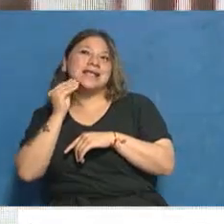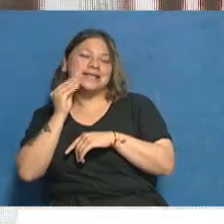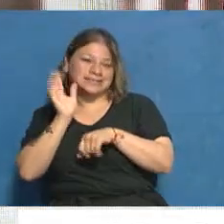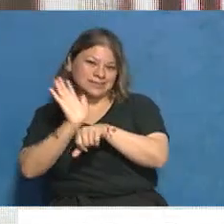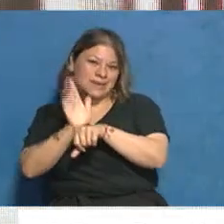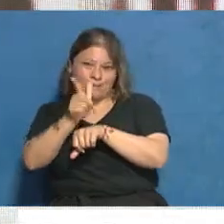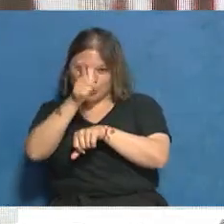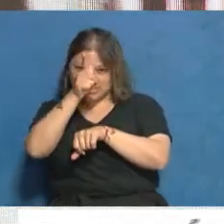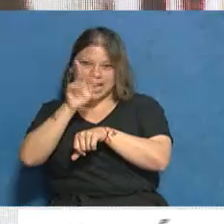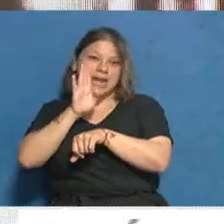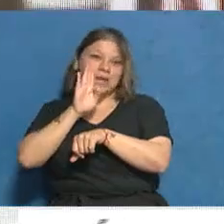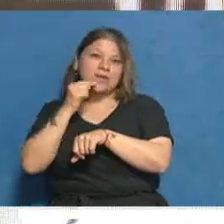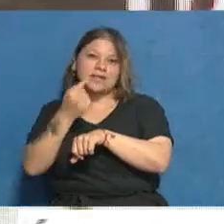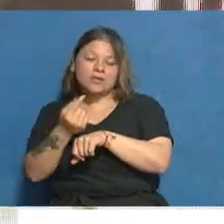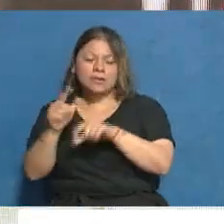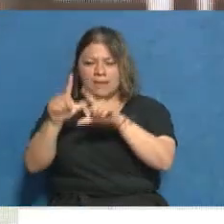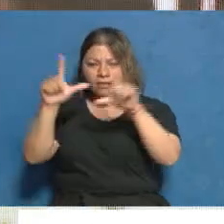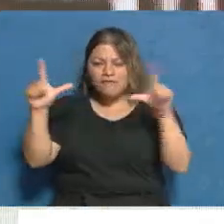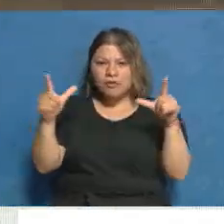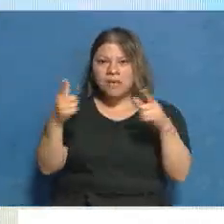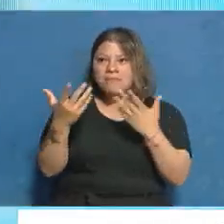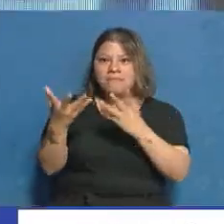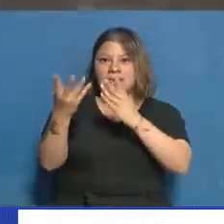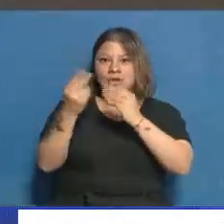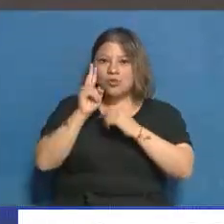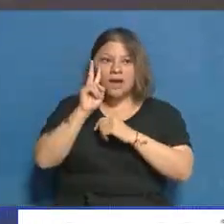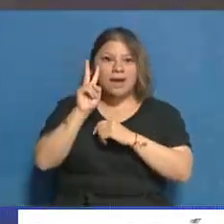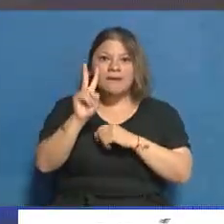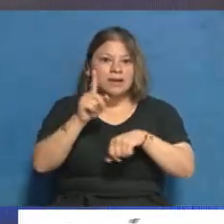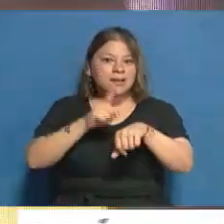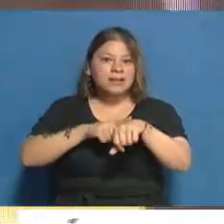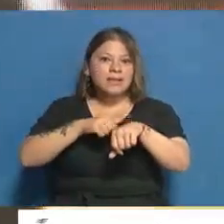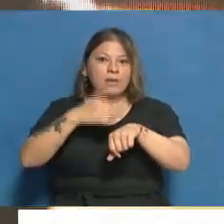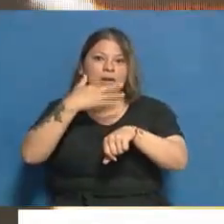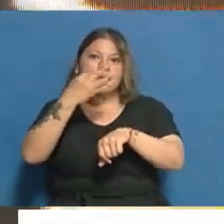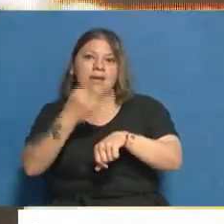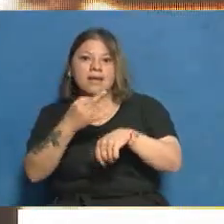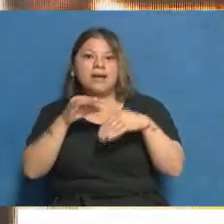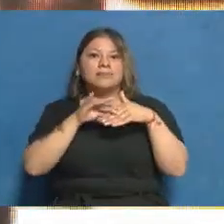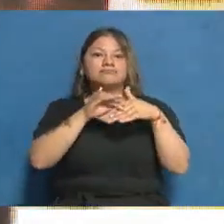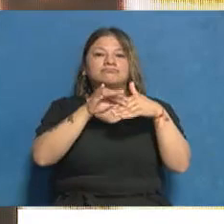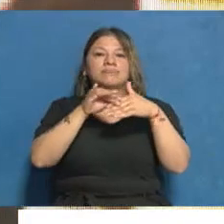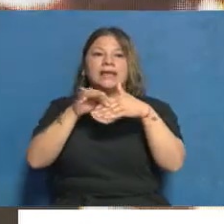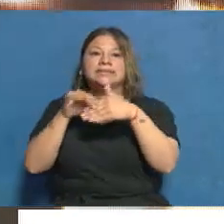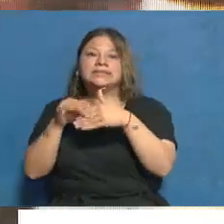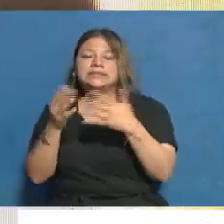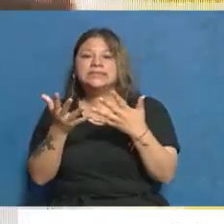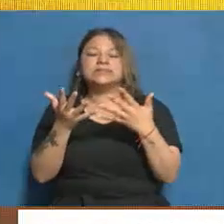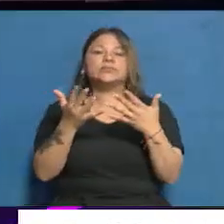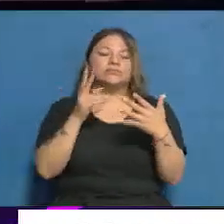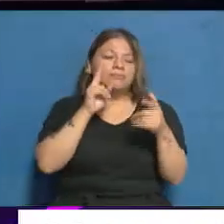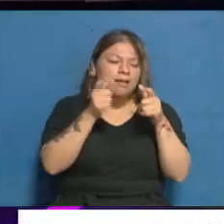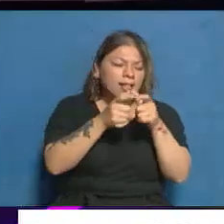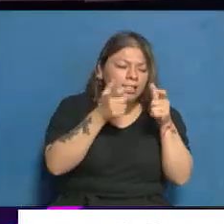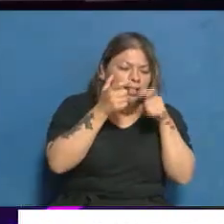plataforma lo que permite es ver en tiempo real el tráfico de archivos, se suele decir que es cuando